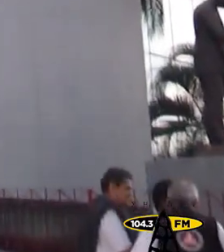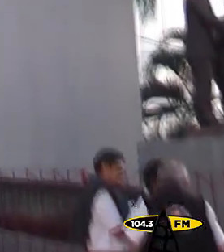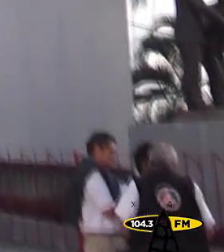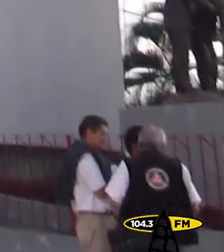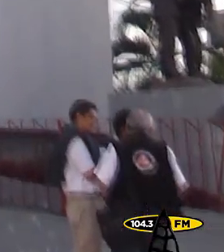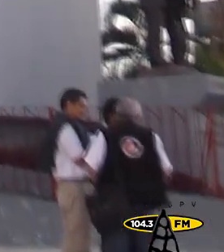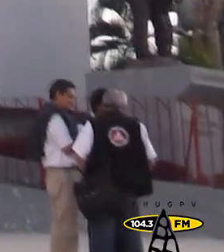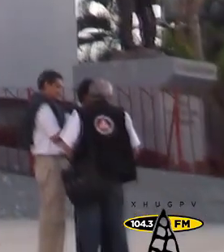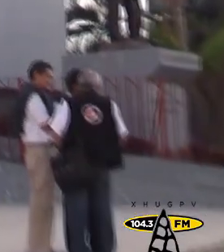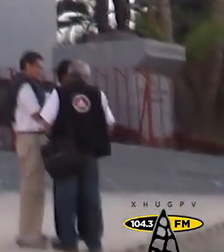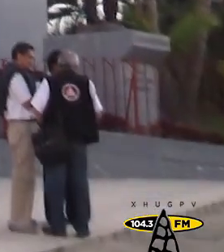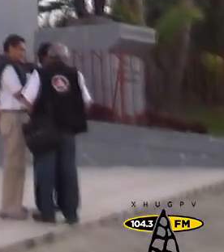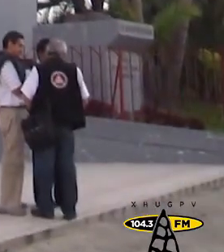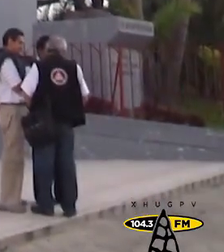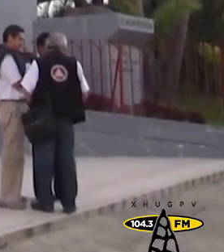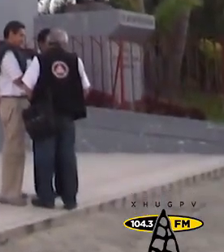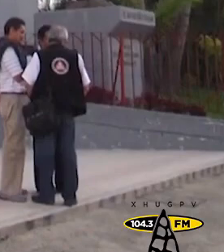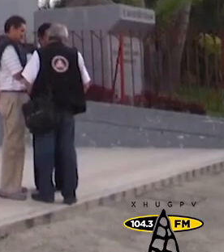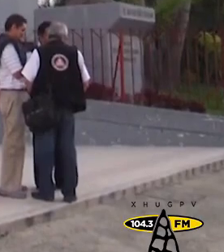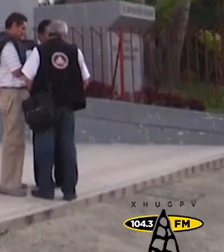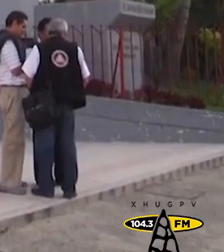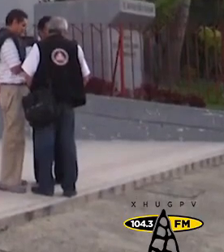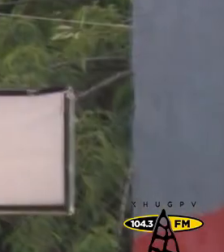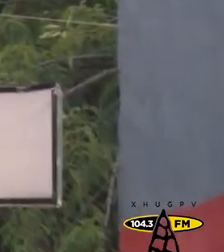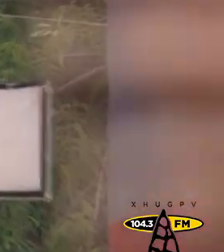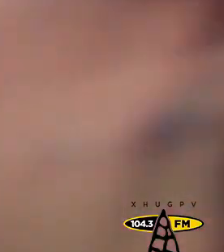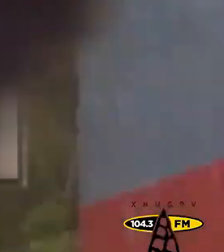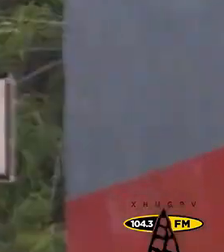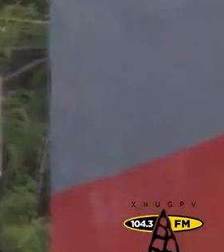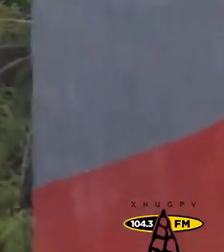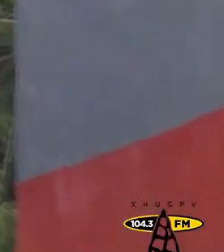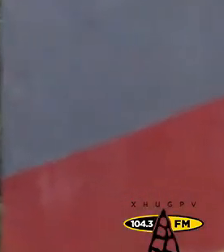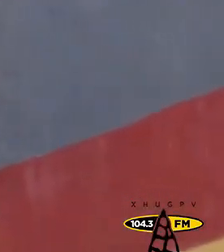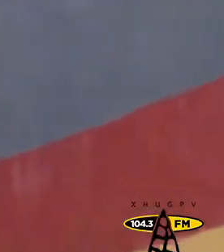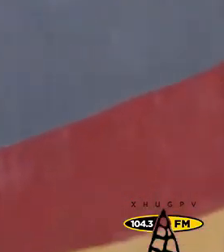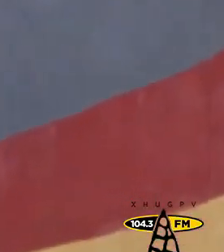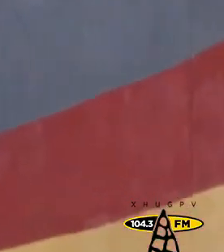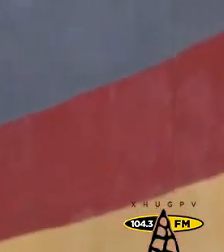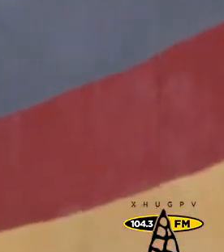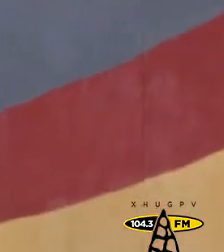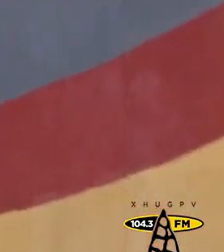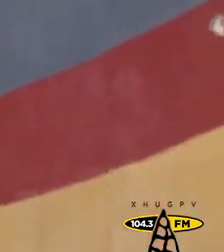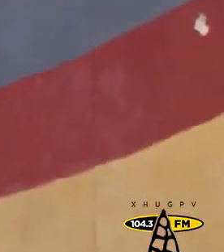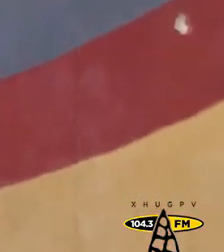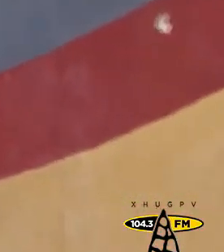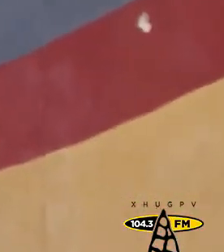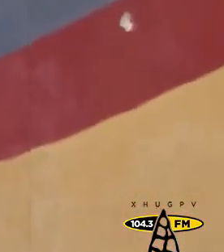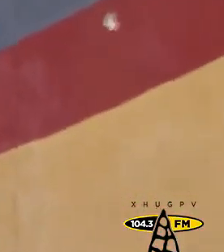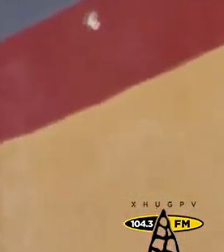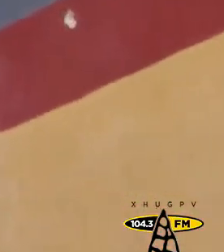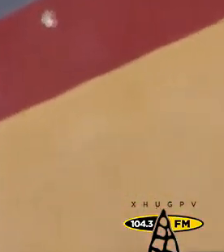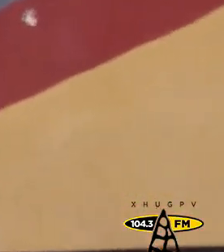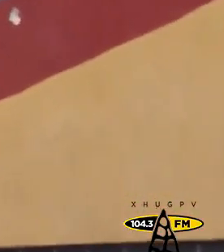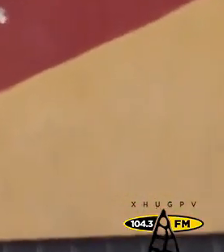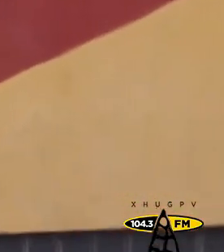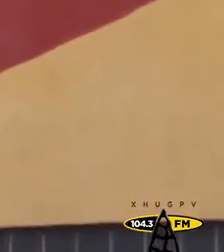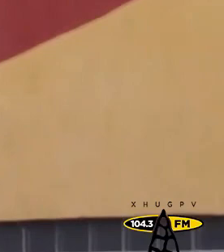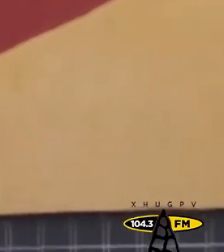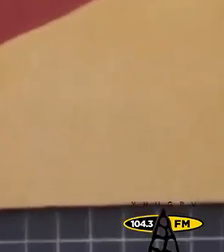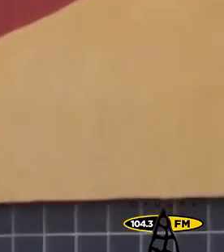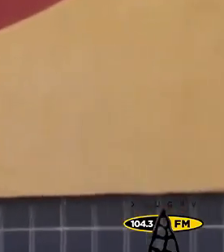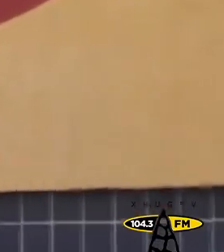dado a conocer un desfalco por más de 2 mil millones de pesos vía malas inversiones. Las cuestionadas y malas